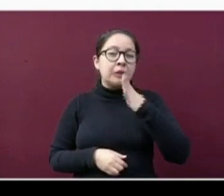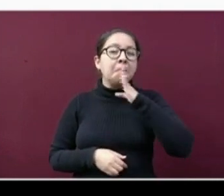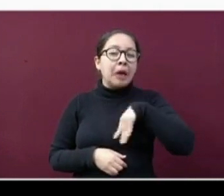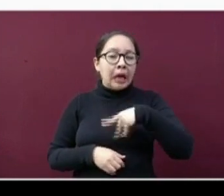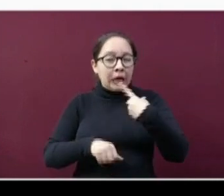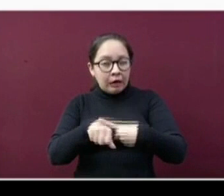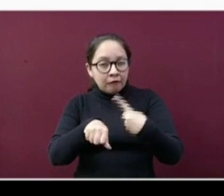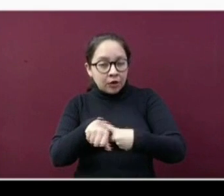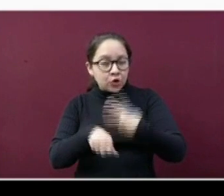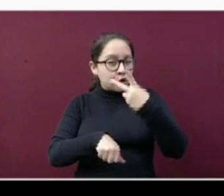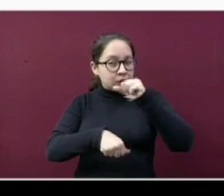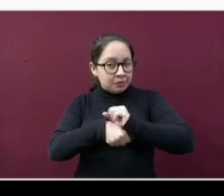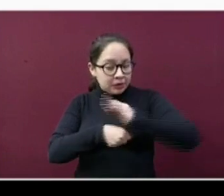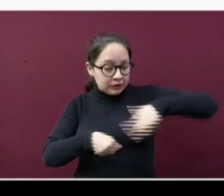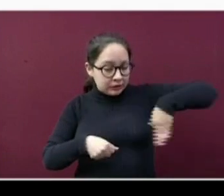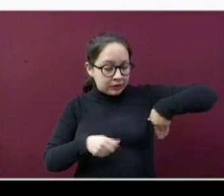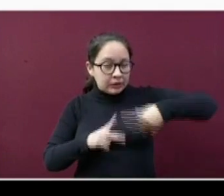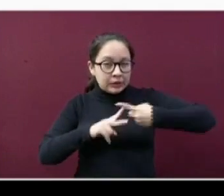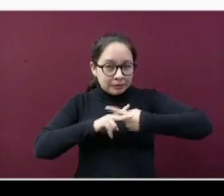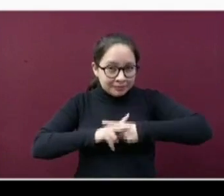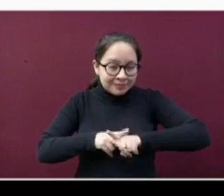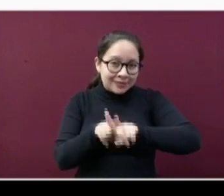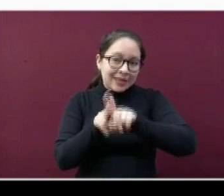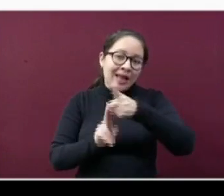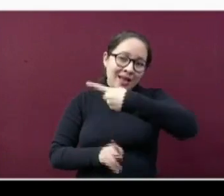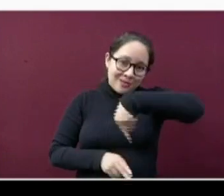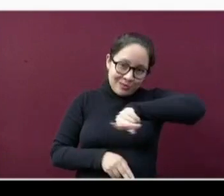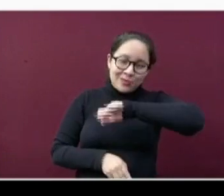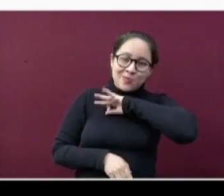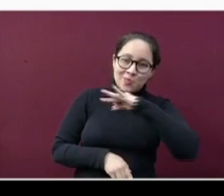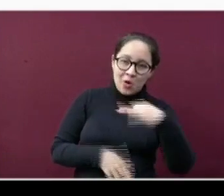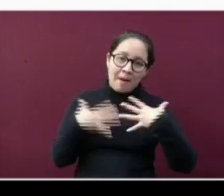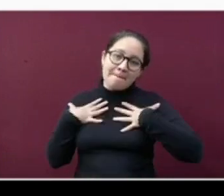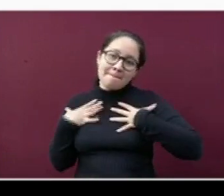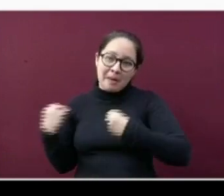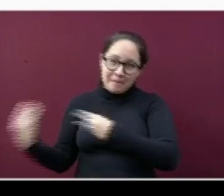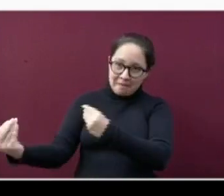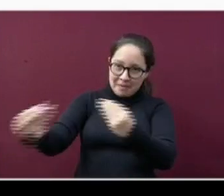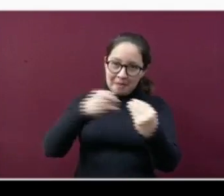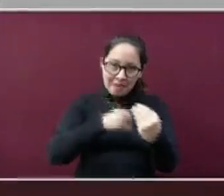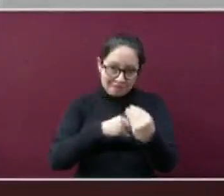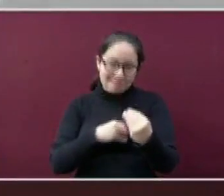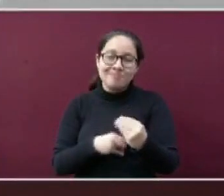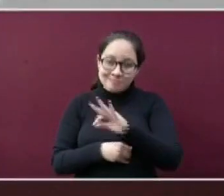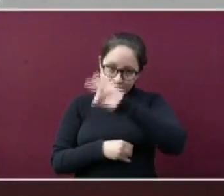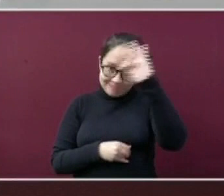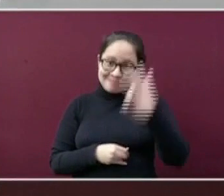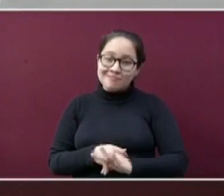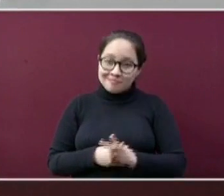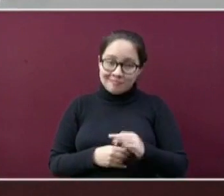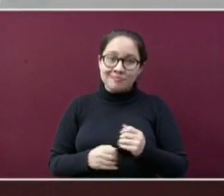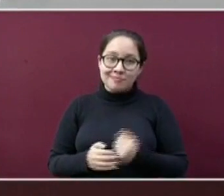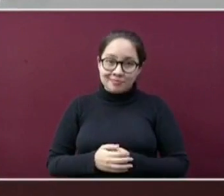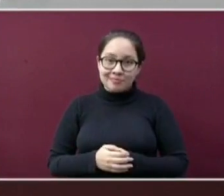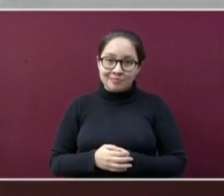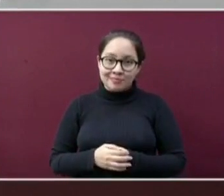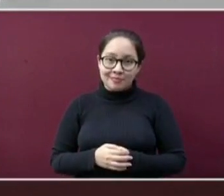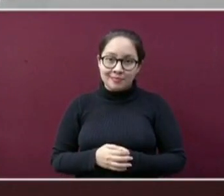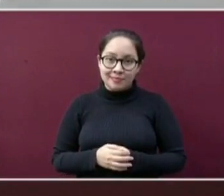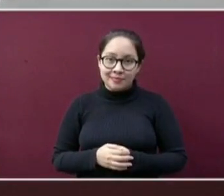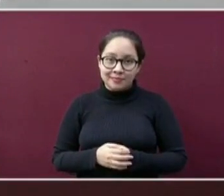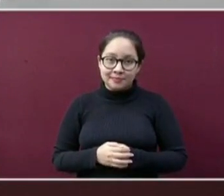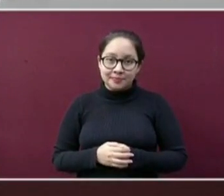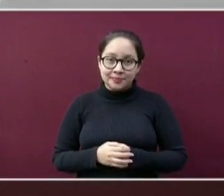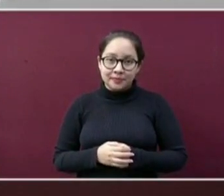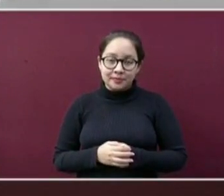y dado que sus síntomas iniciaron en el transcurso de las dos últimas semanas, tienen mayor probabilidad de infectar a